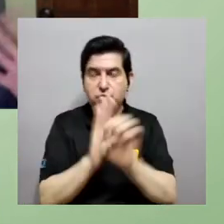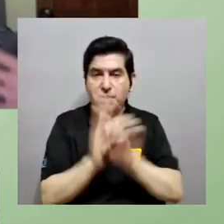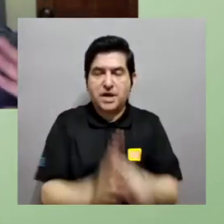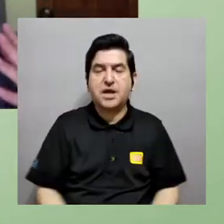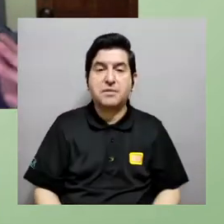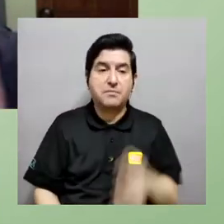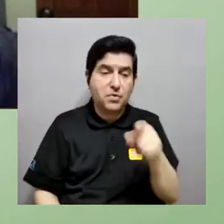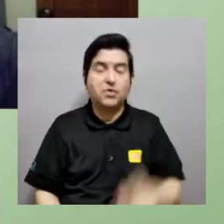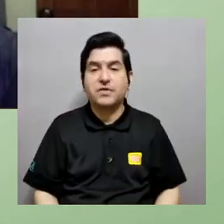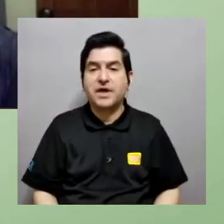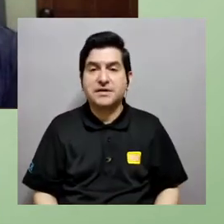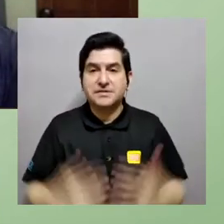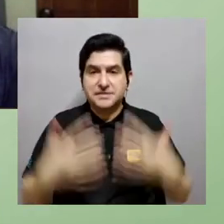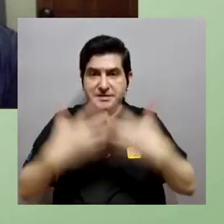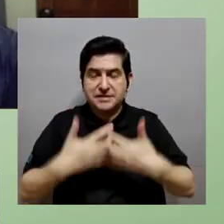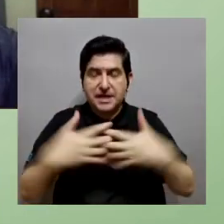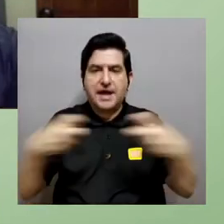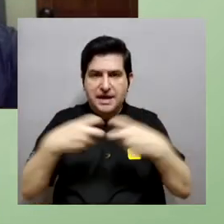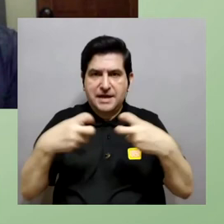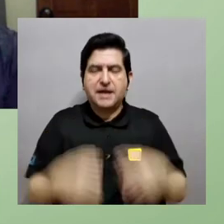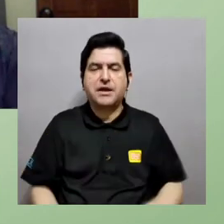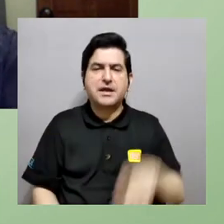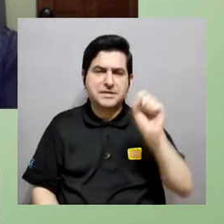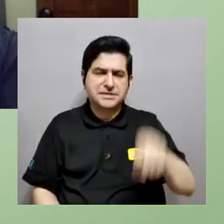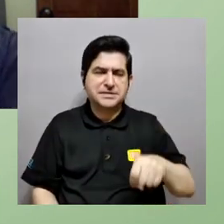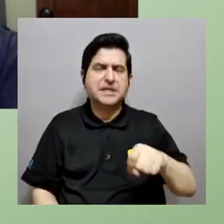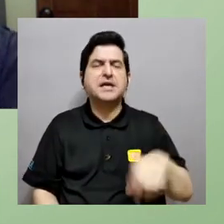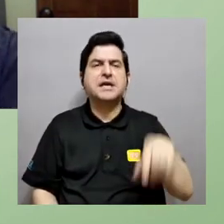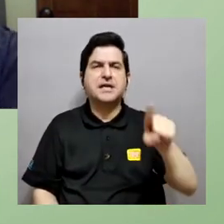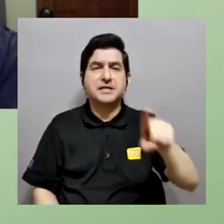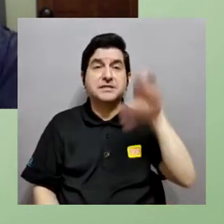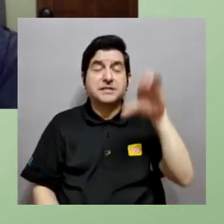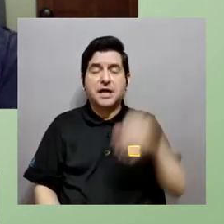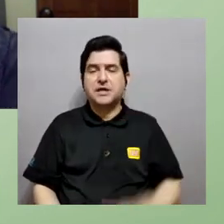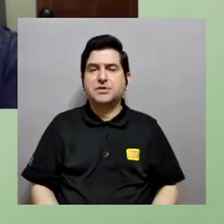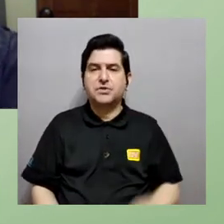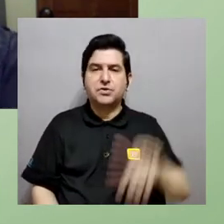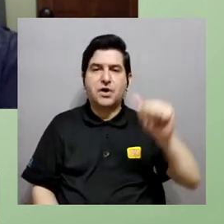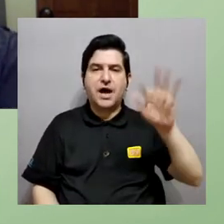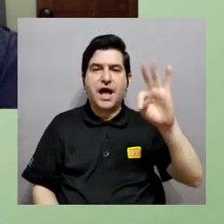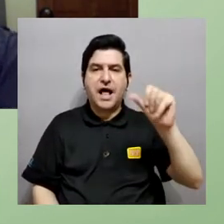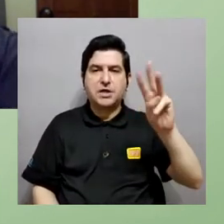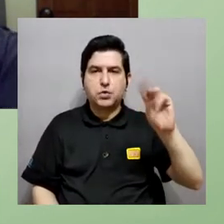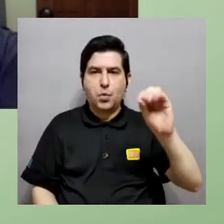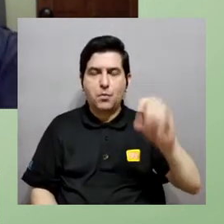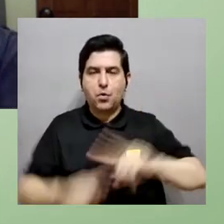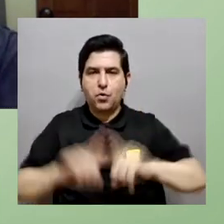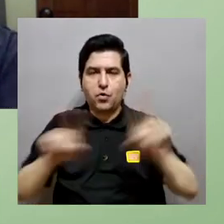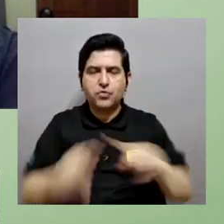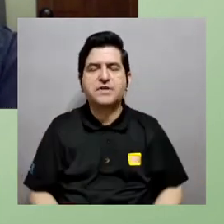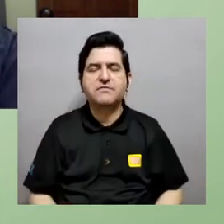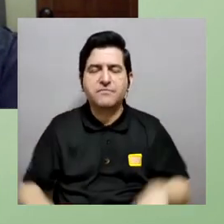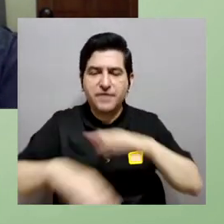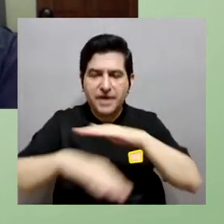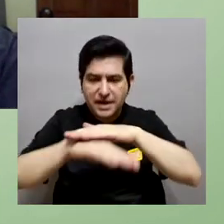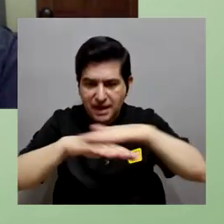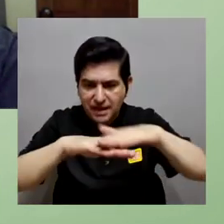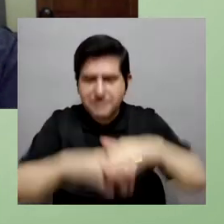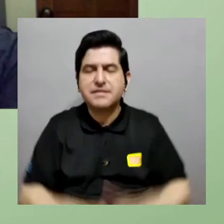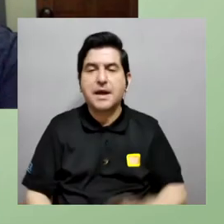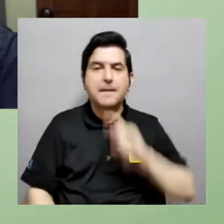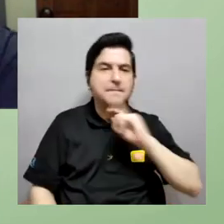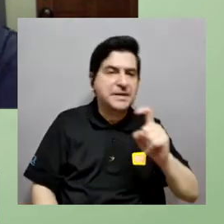en los cuales se simulan las interacciones por ejemplo de estos generadores eléctricos que si son de algunos cientos de átomos con diferentes